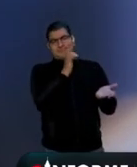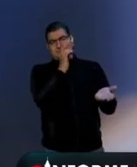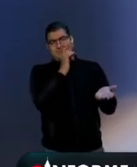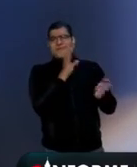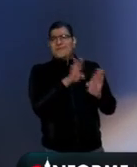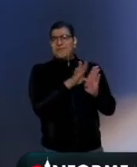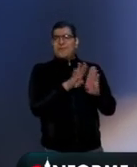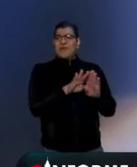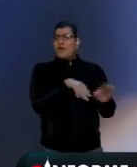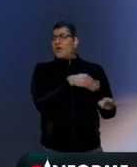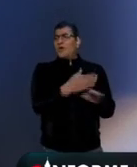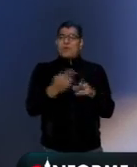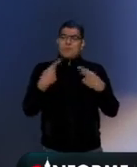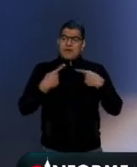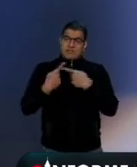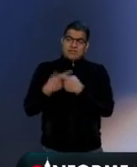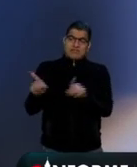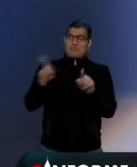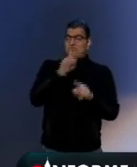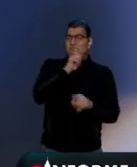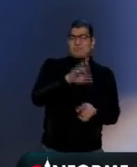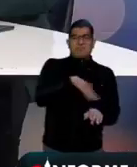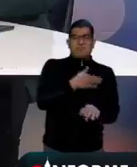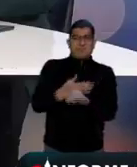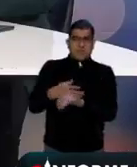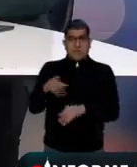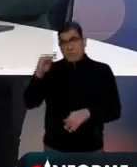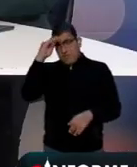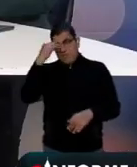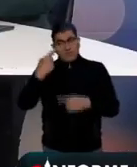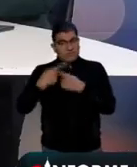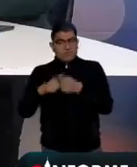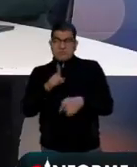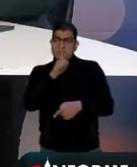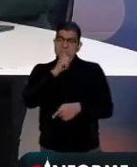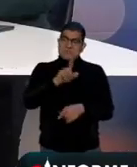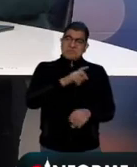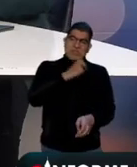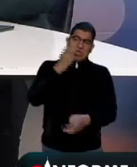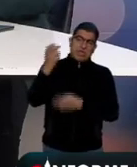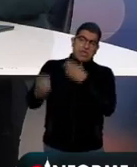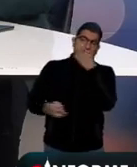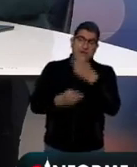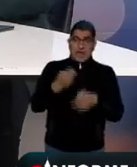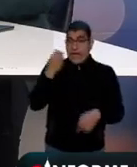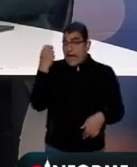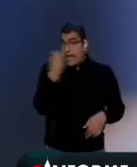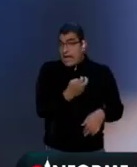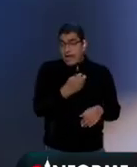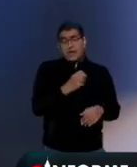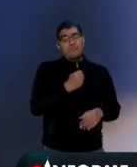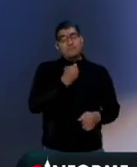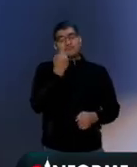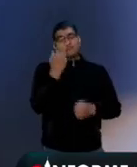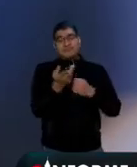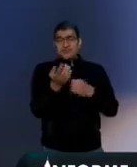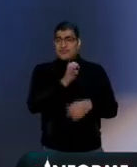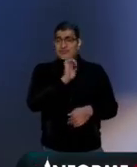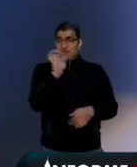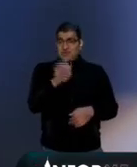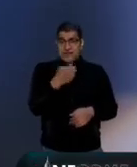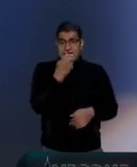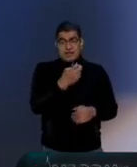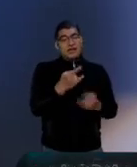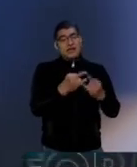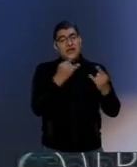las personas que son distintas a ellas o que piensan distintas a ellas. Y ese tipo de discursos de odio históricamente